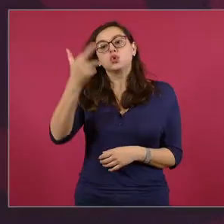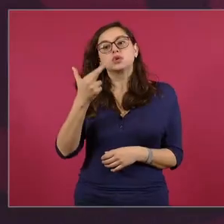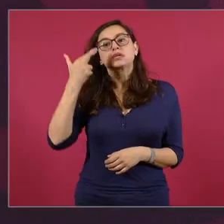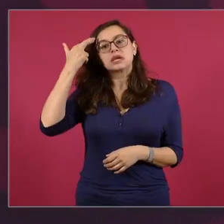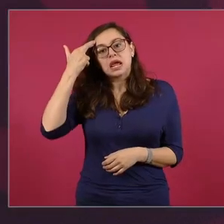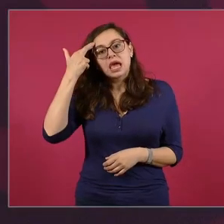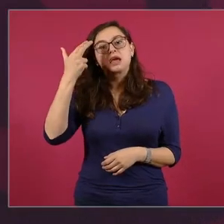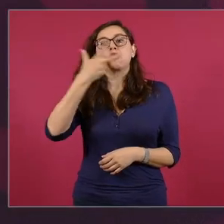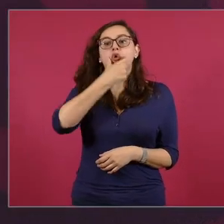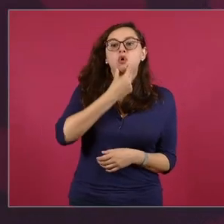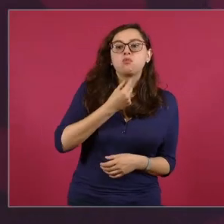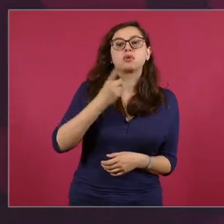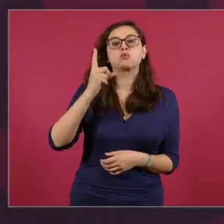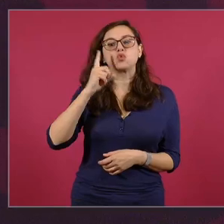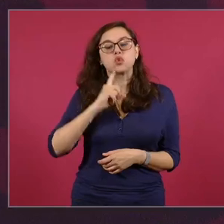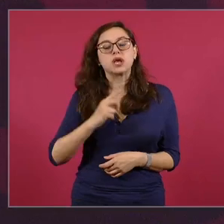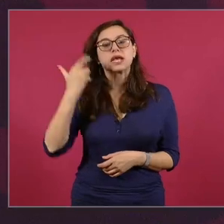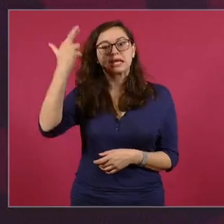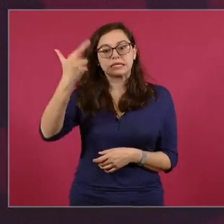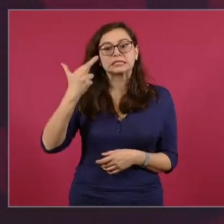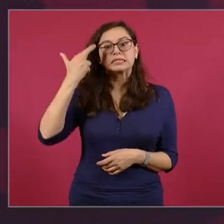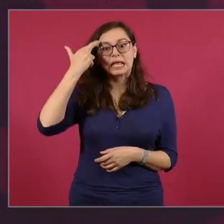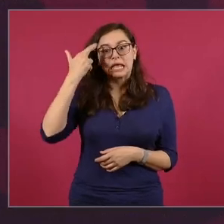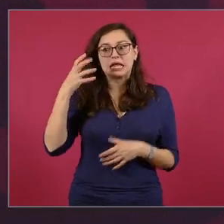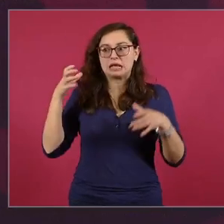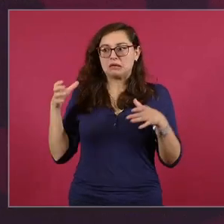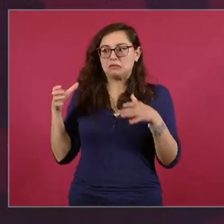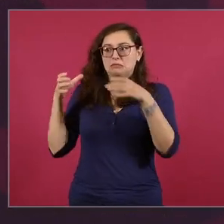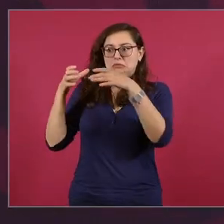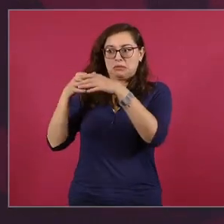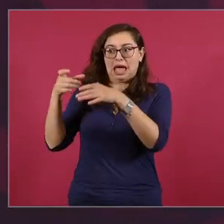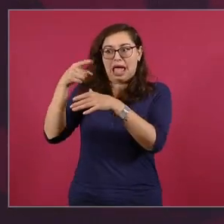es la realeza